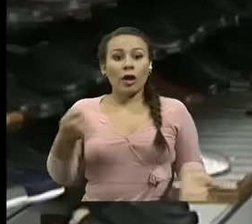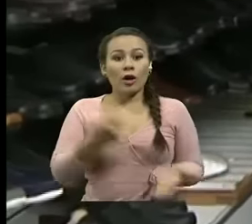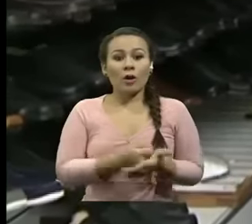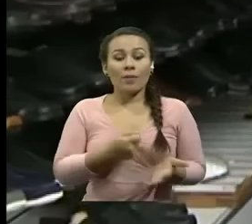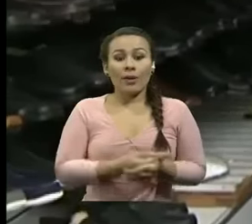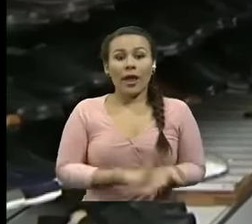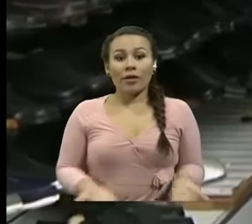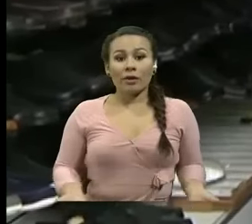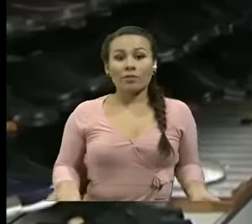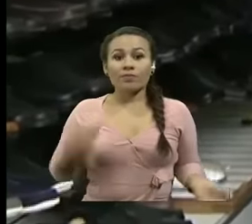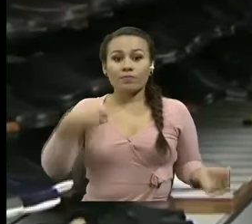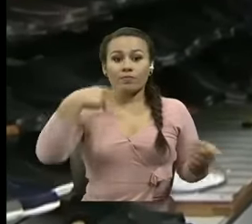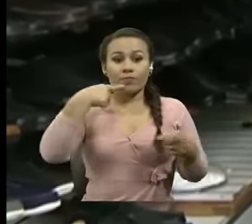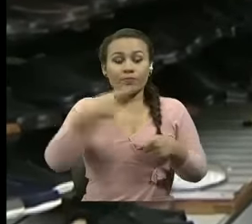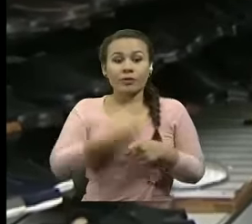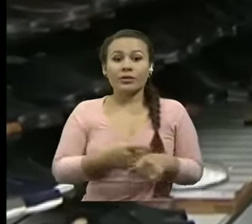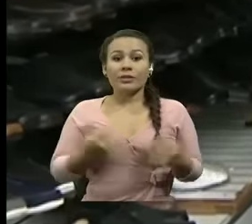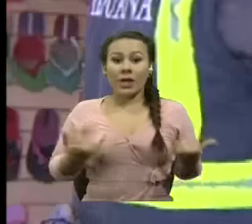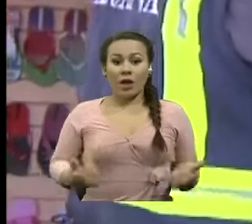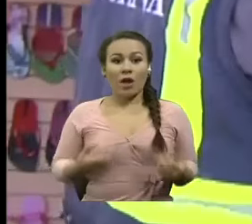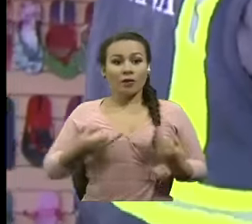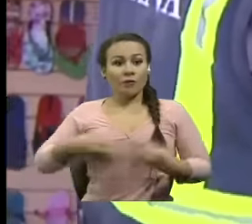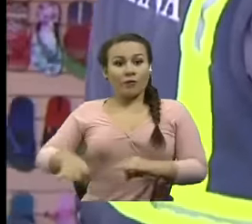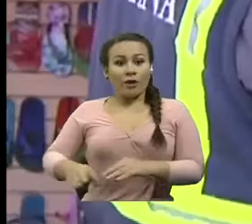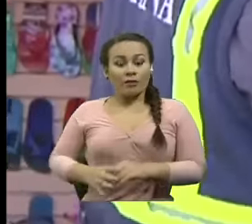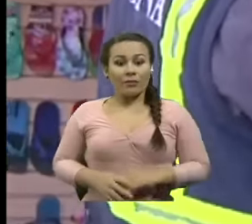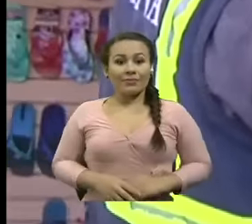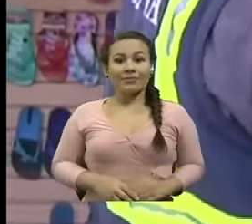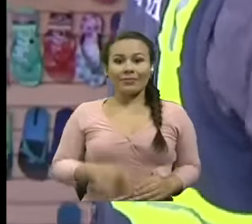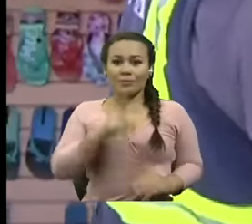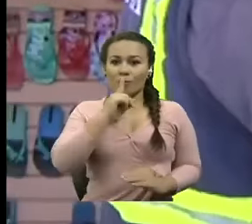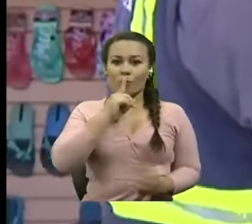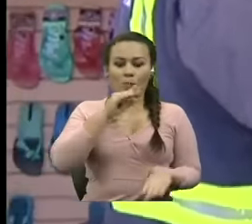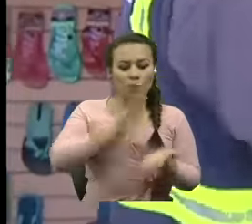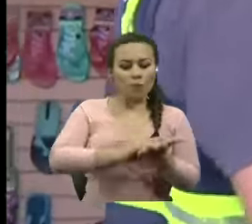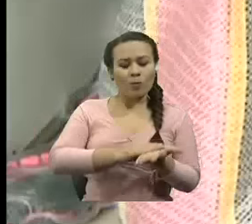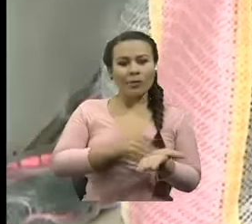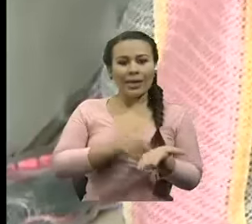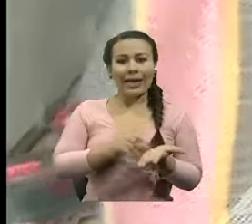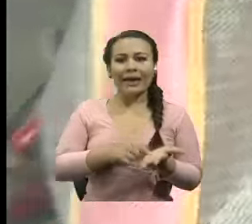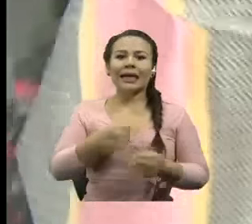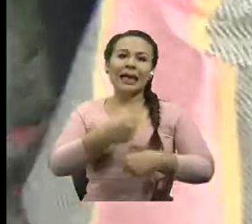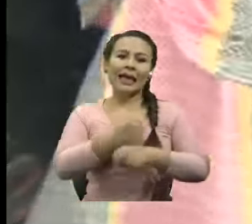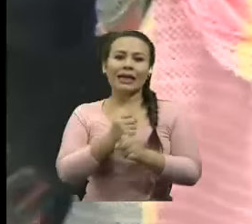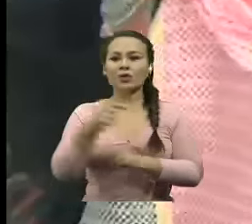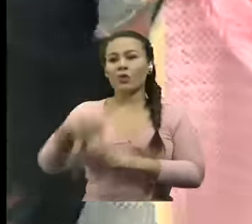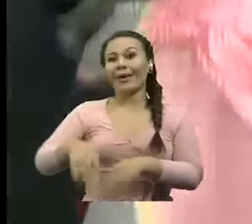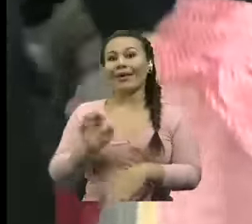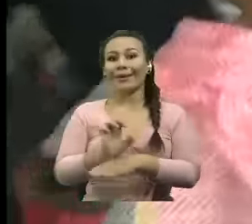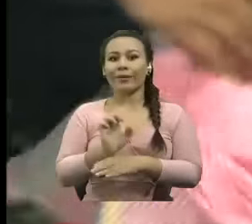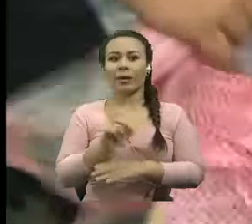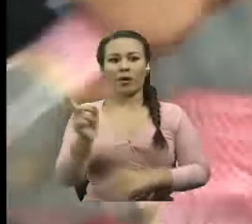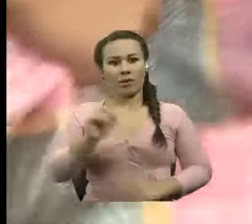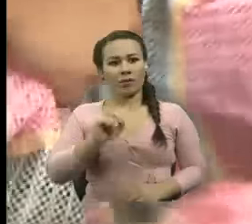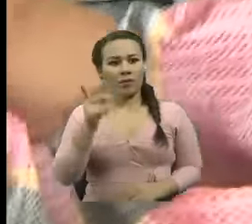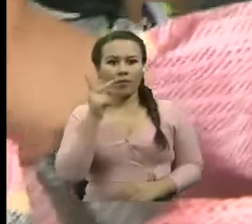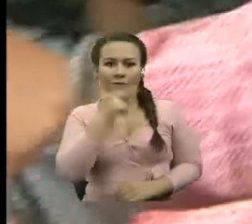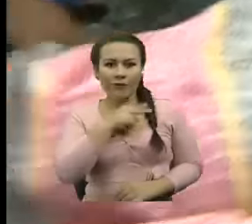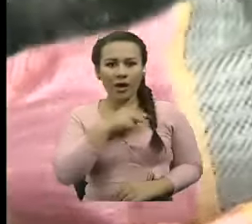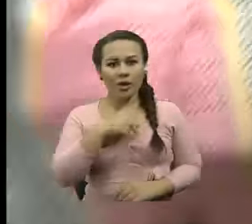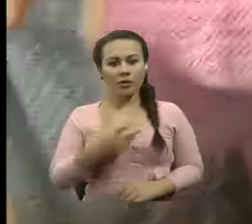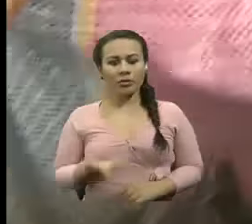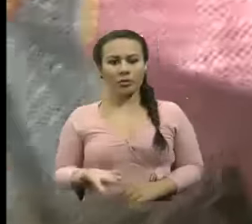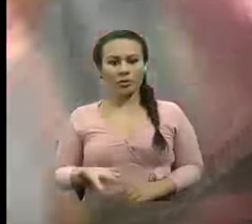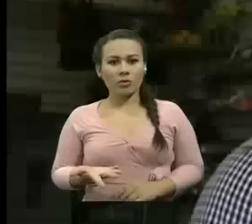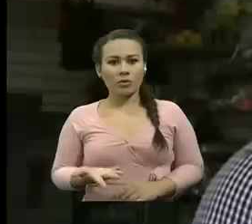parecería que la modalidad que actualmente utilizan es la de etiquetar el calzado como si se tratara de un producto hecho